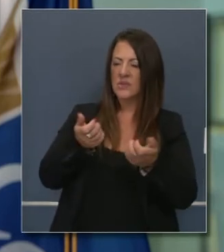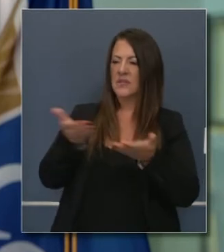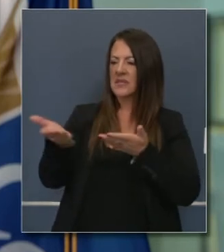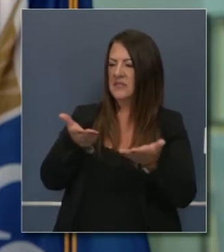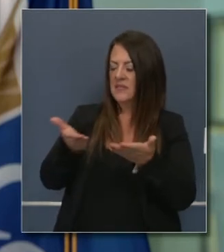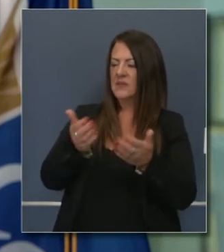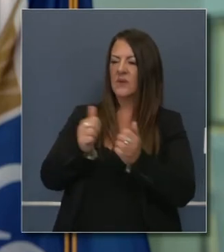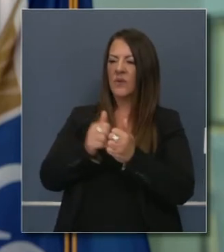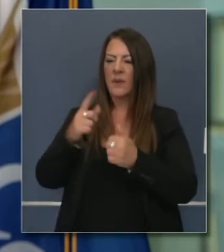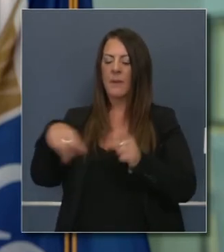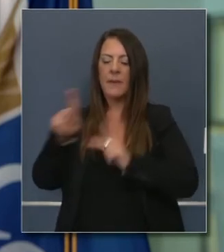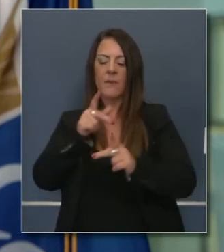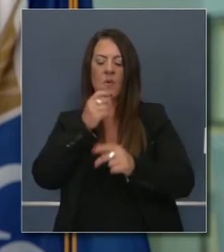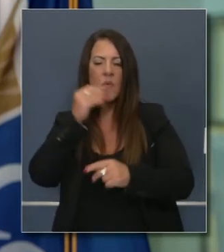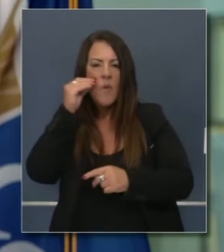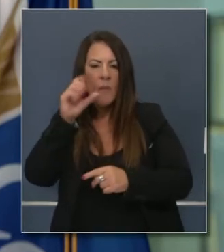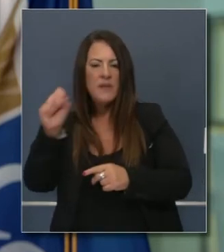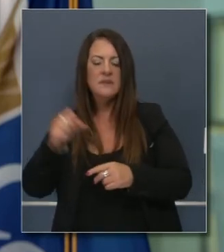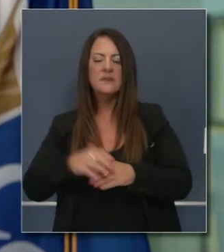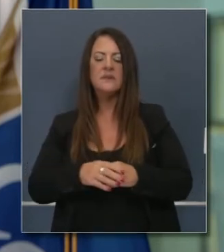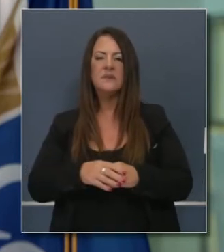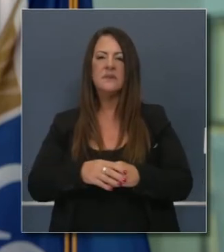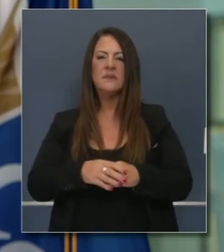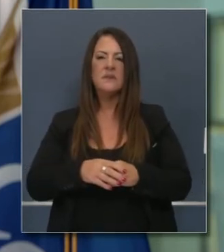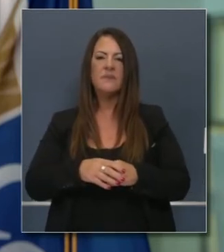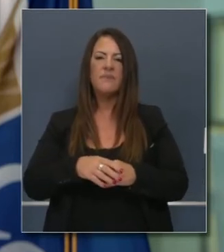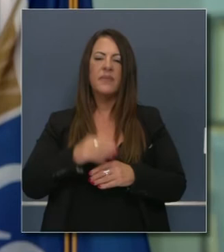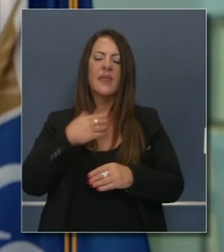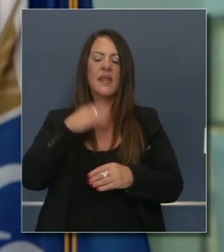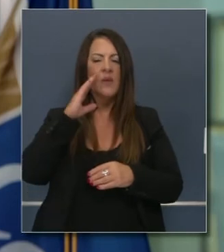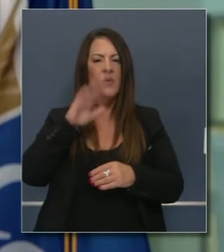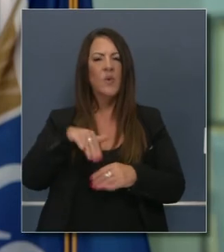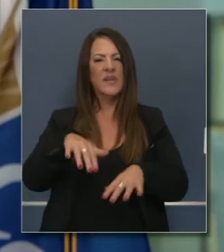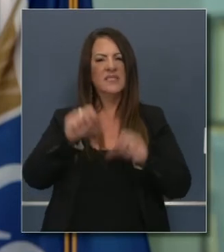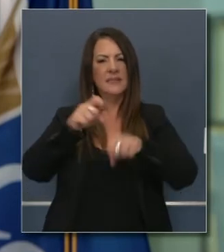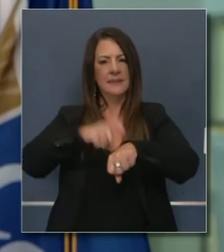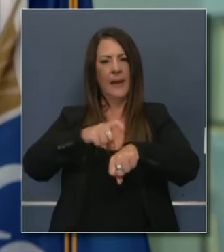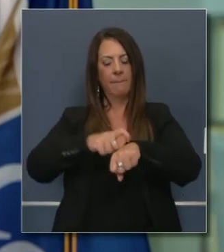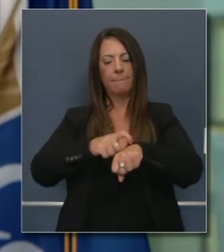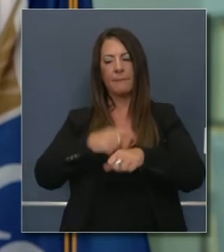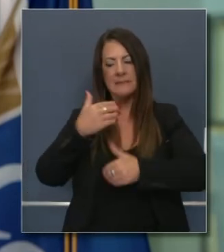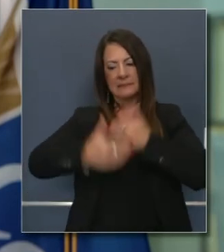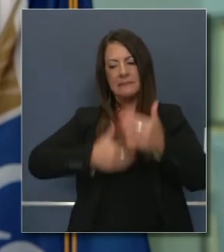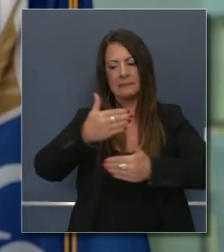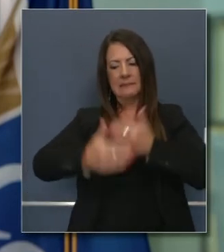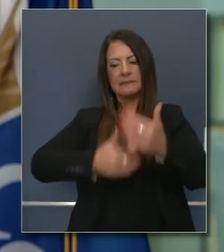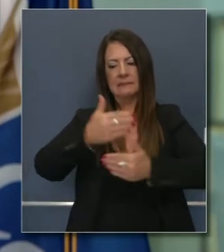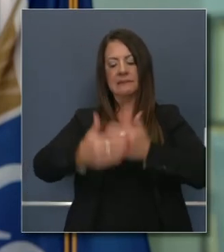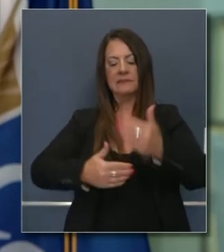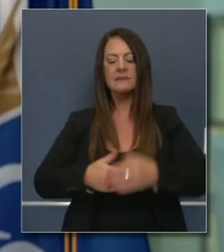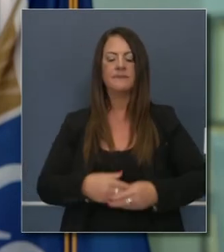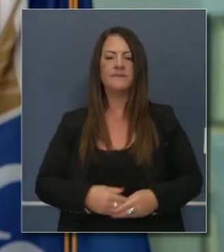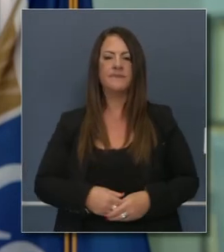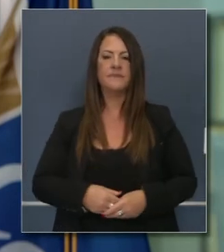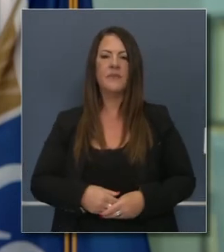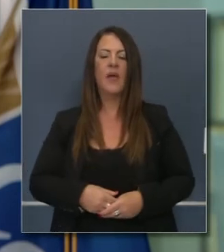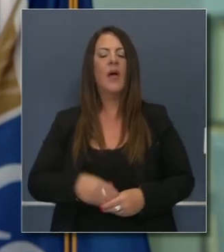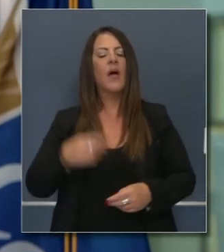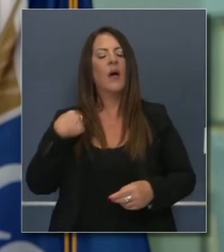estado. Quiero decir que hemos sufrido un impacto en cuanto al ritmo de algunas de las cosas que hemos